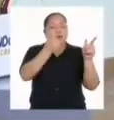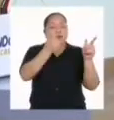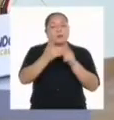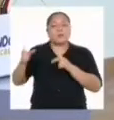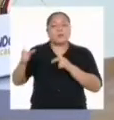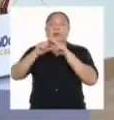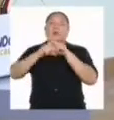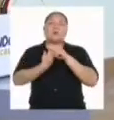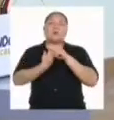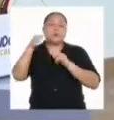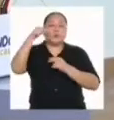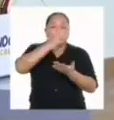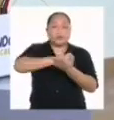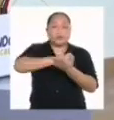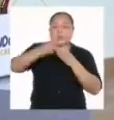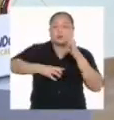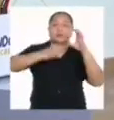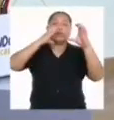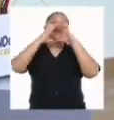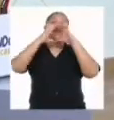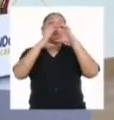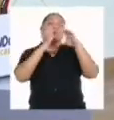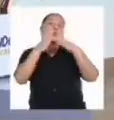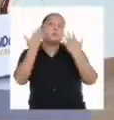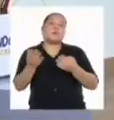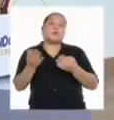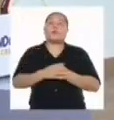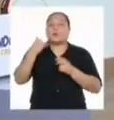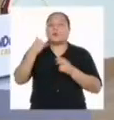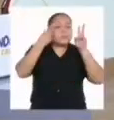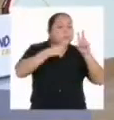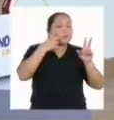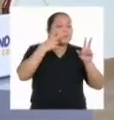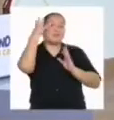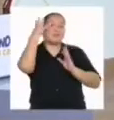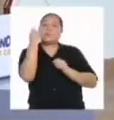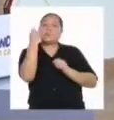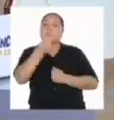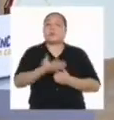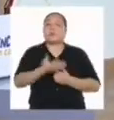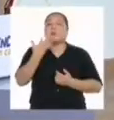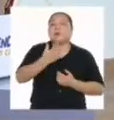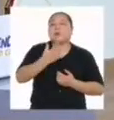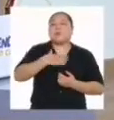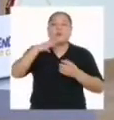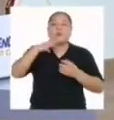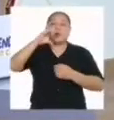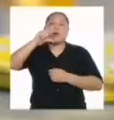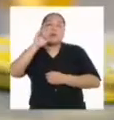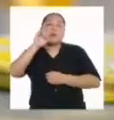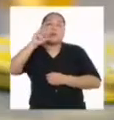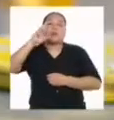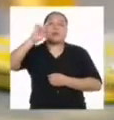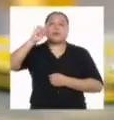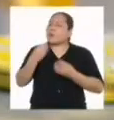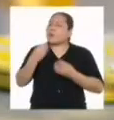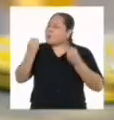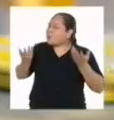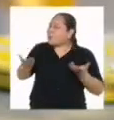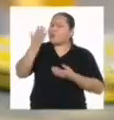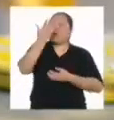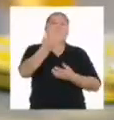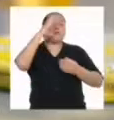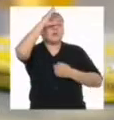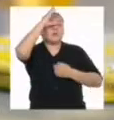listos para comenzar con nuestro programa de comunicación Miren Miren que bonito quedó mi caligrama ¿Cómo les